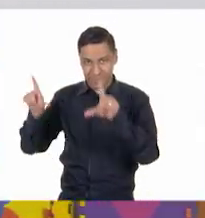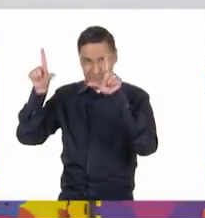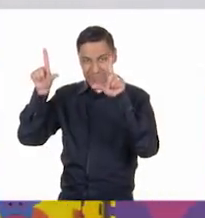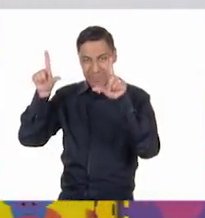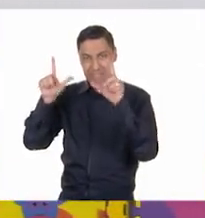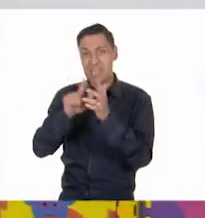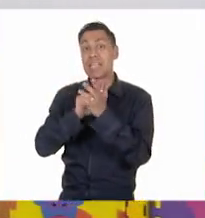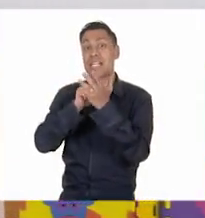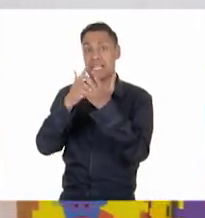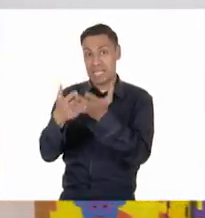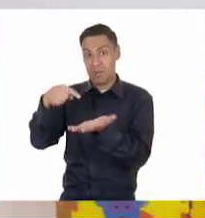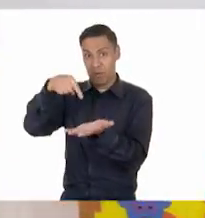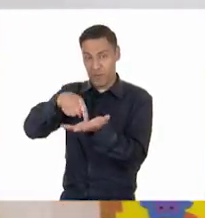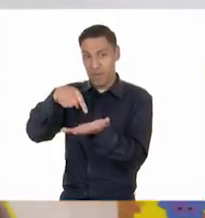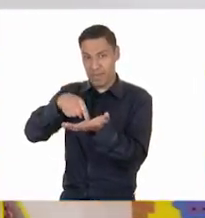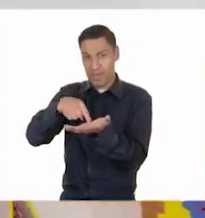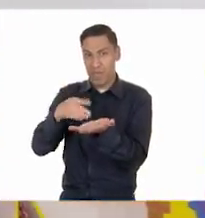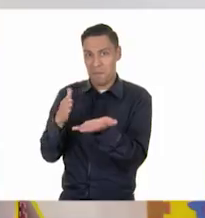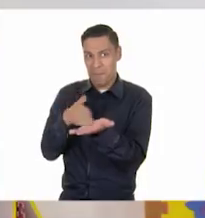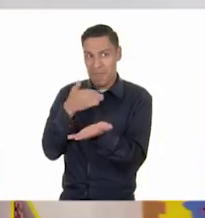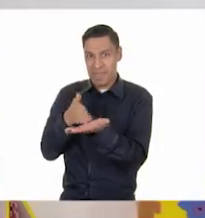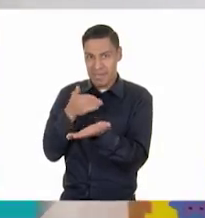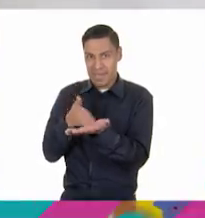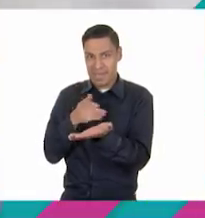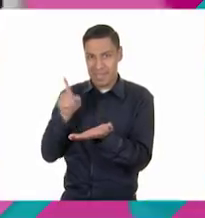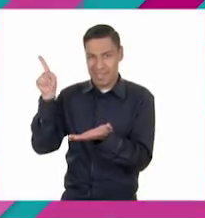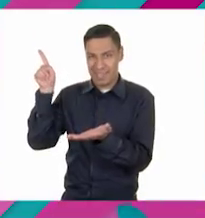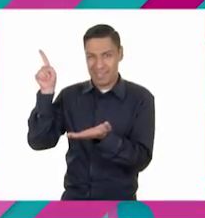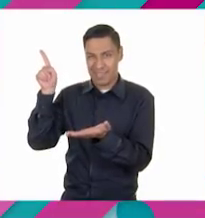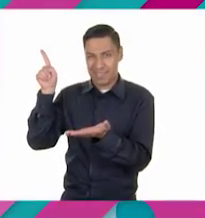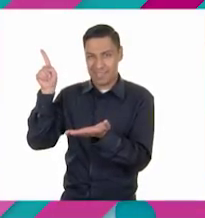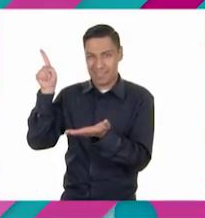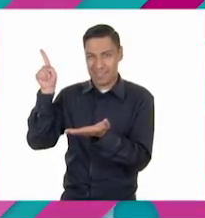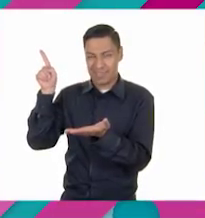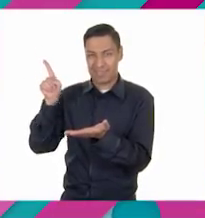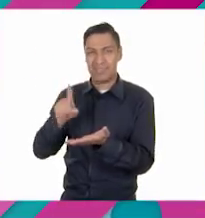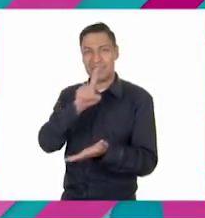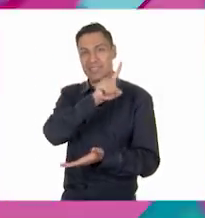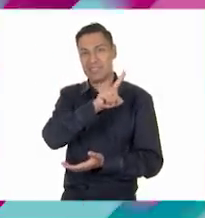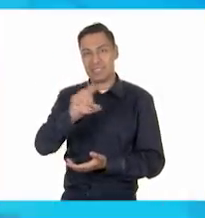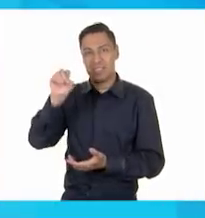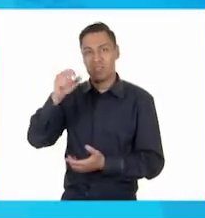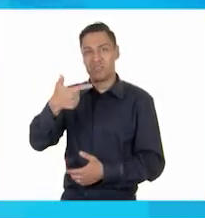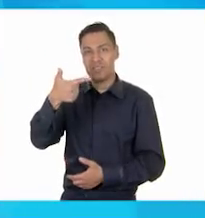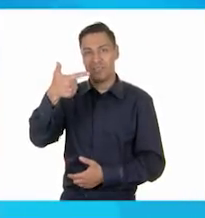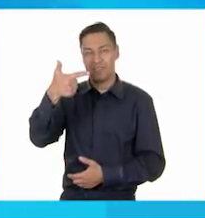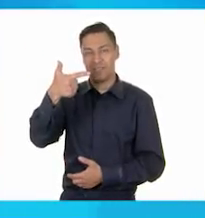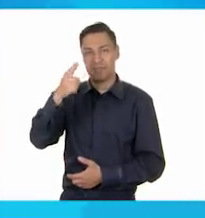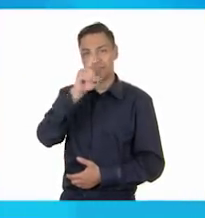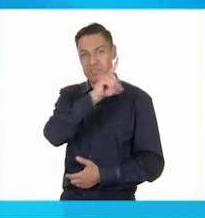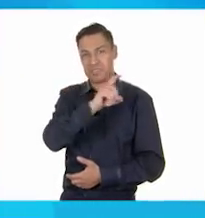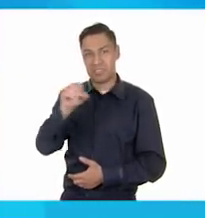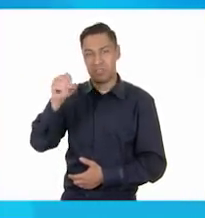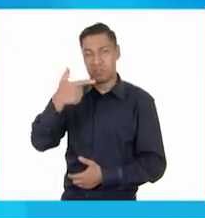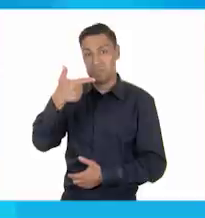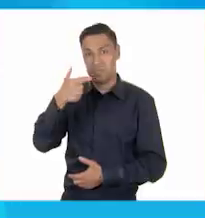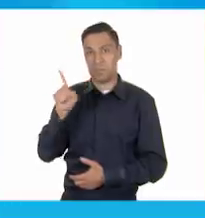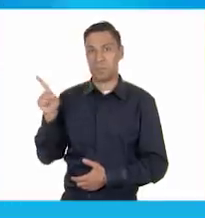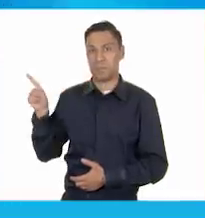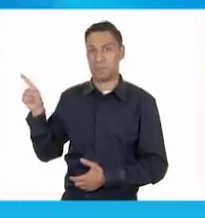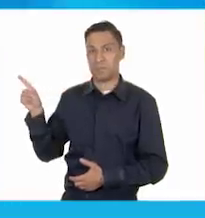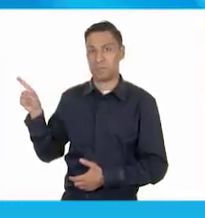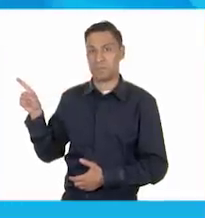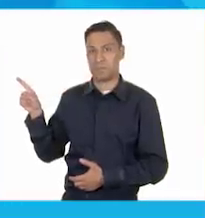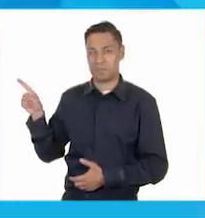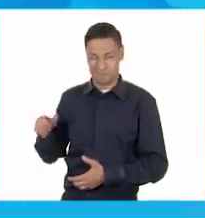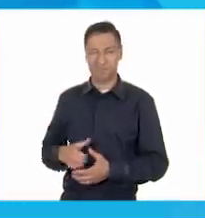conocimiento del medio. La tomamos de la página 107. Muy bien. Ahí lo estamos viendo, ¿verdad, Oscar? Así es. Ahí lo tenemos